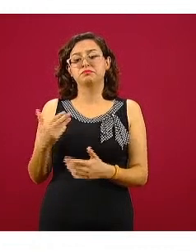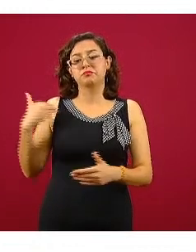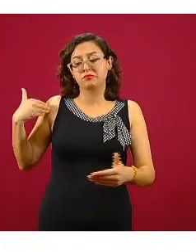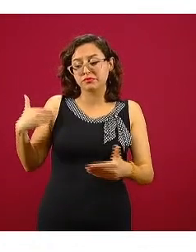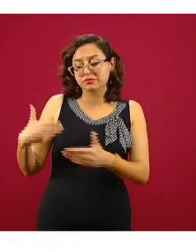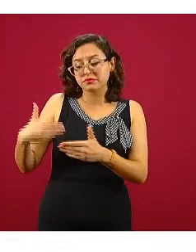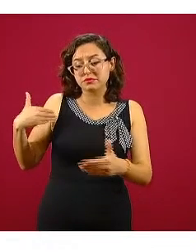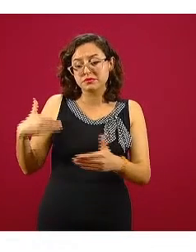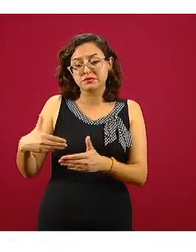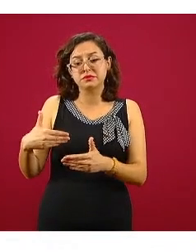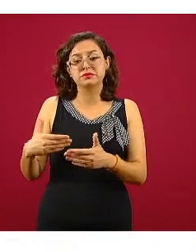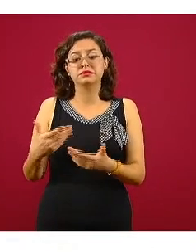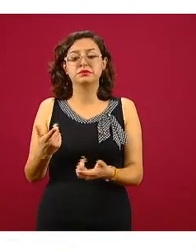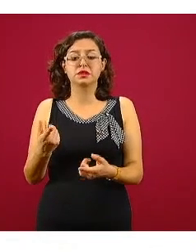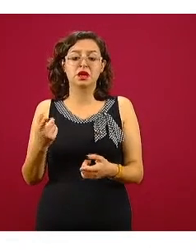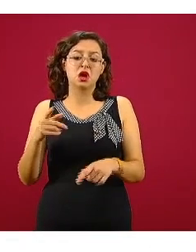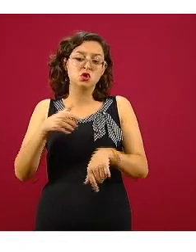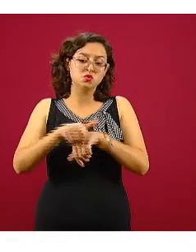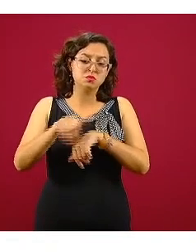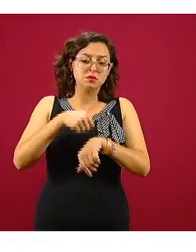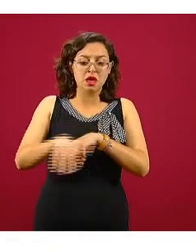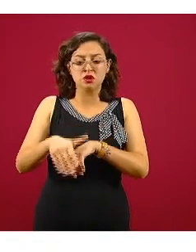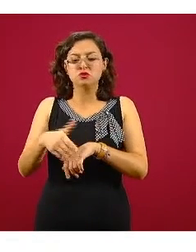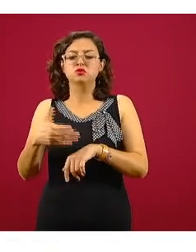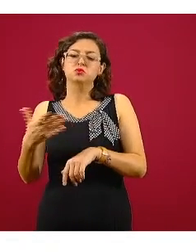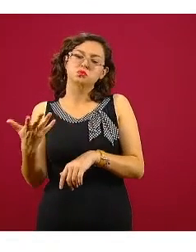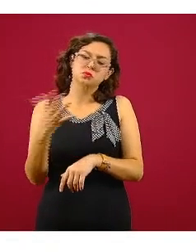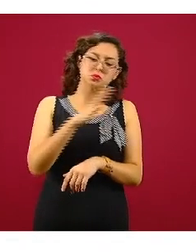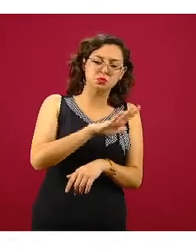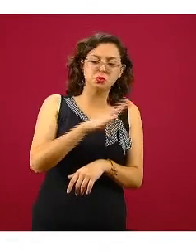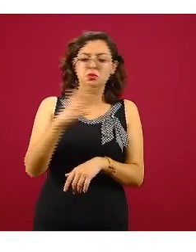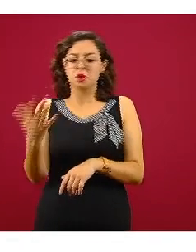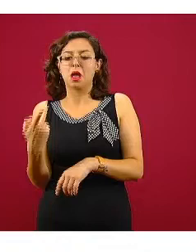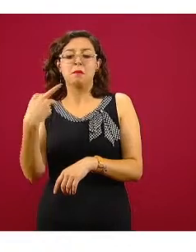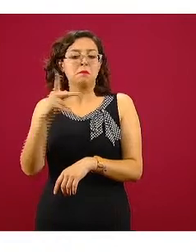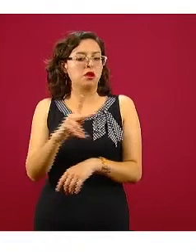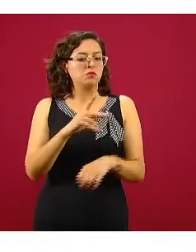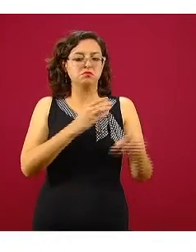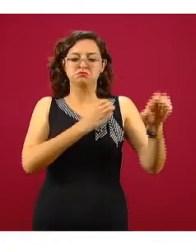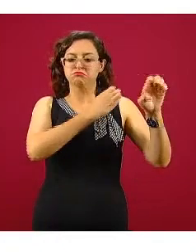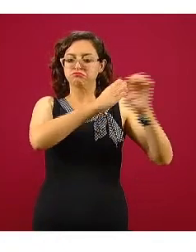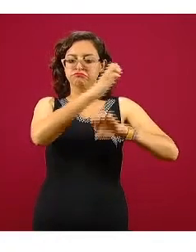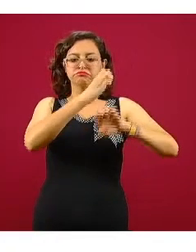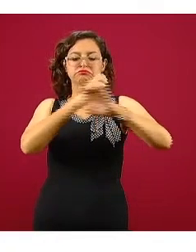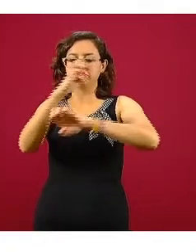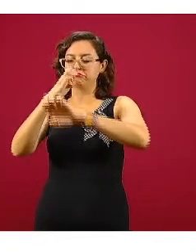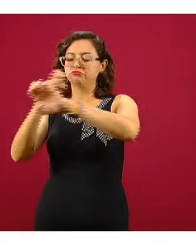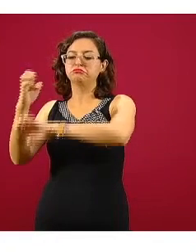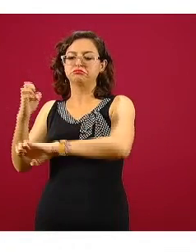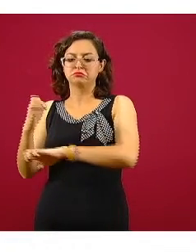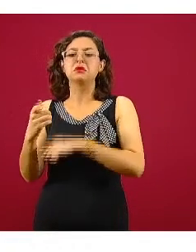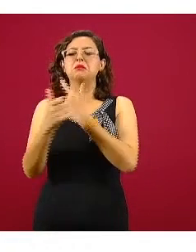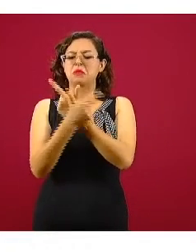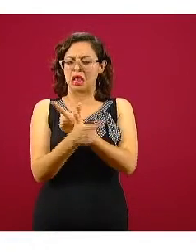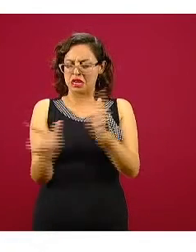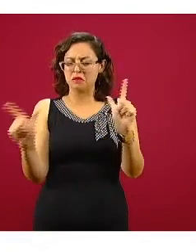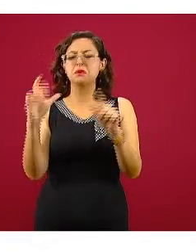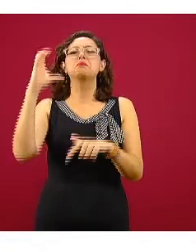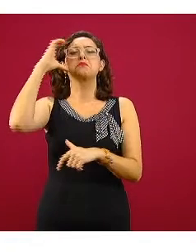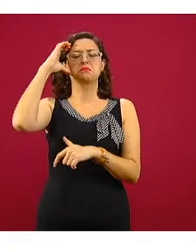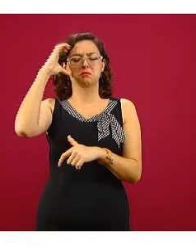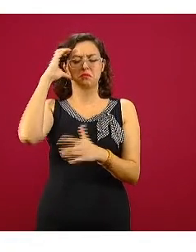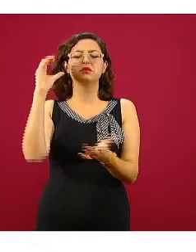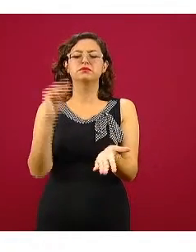una variación que se está dando entre esos números. Sin embargo, en todas estas entidades federativas todavía hay la disponibilidad de este tipo